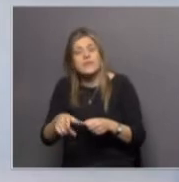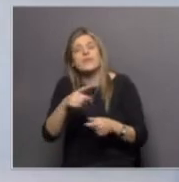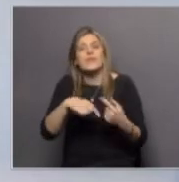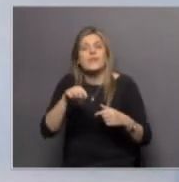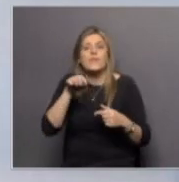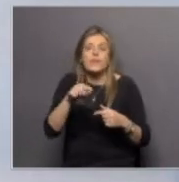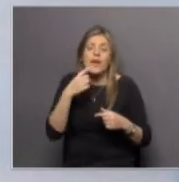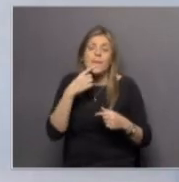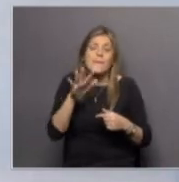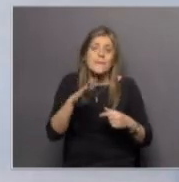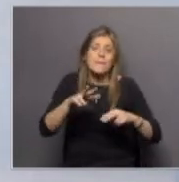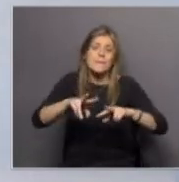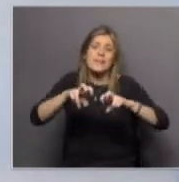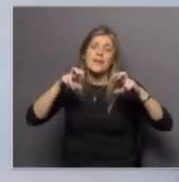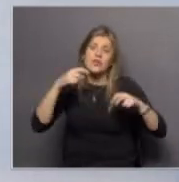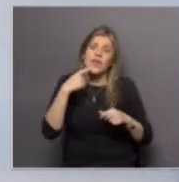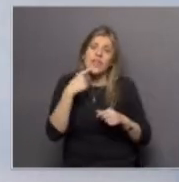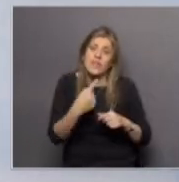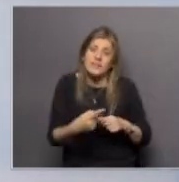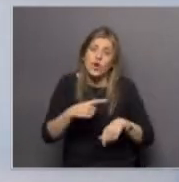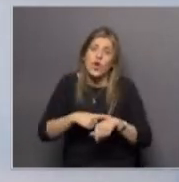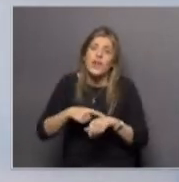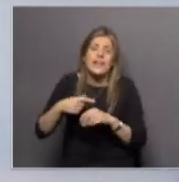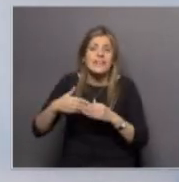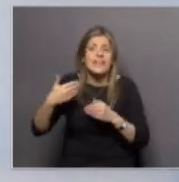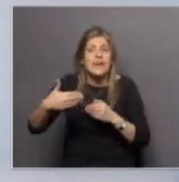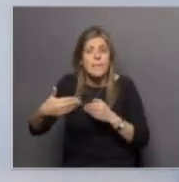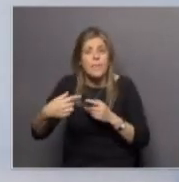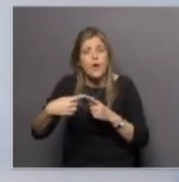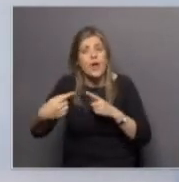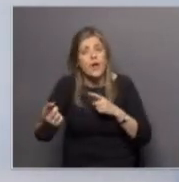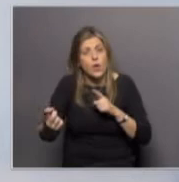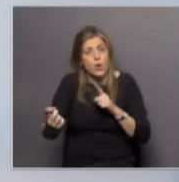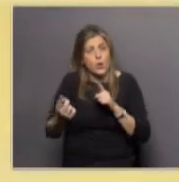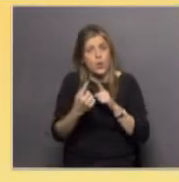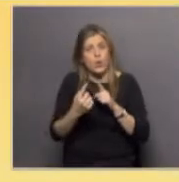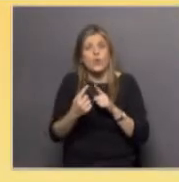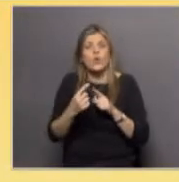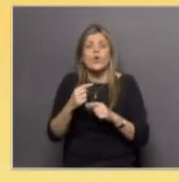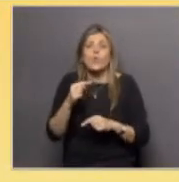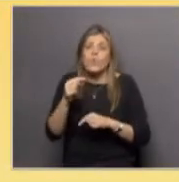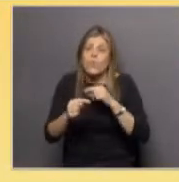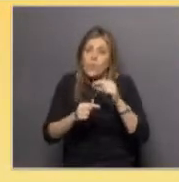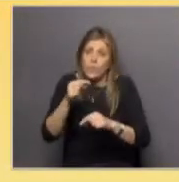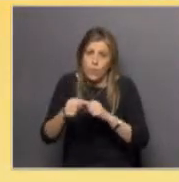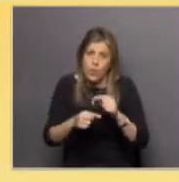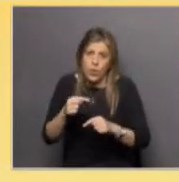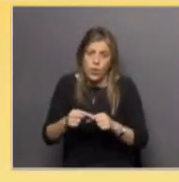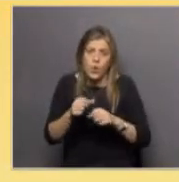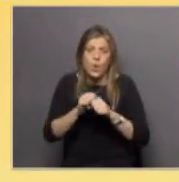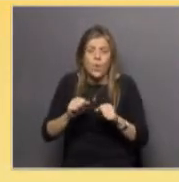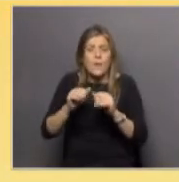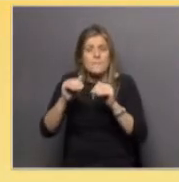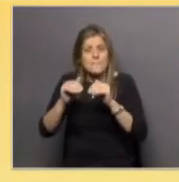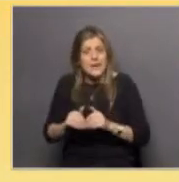lo que dicen las investigaciones es que a largo plazo o mediano plazo habría una tendencia a disminución de la cantidad y de